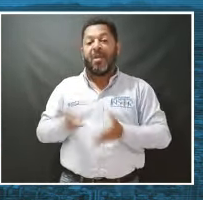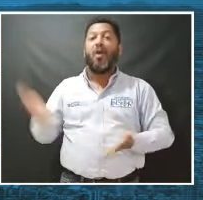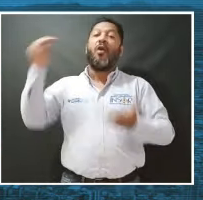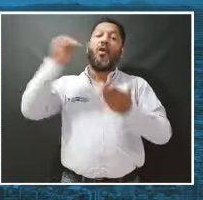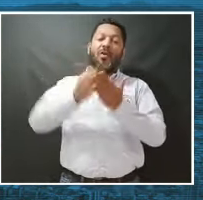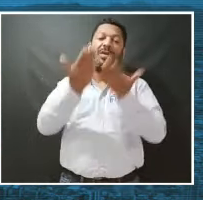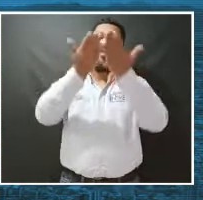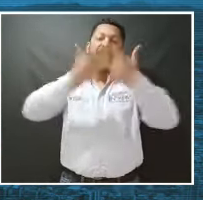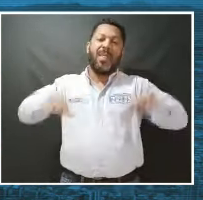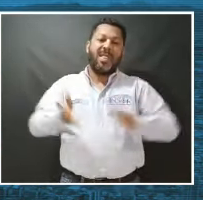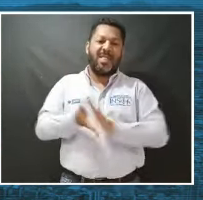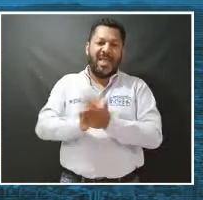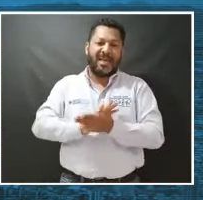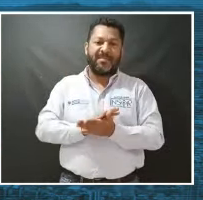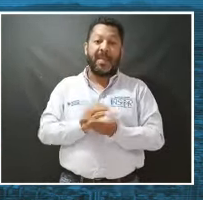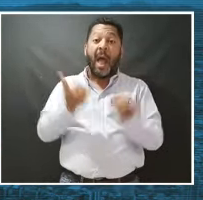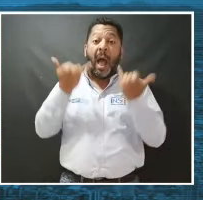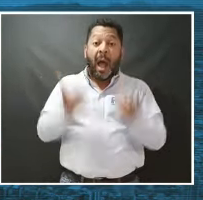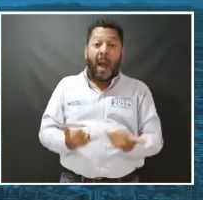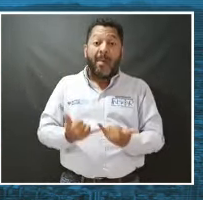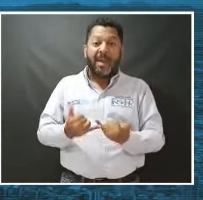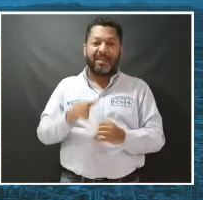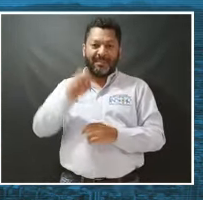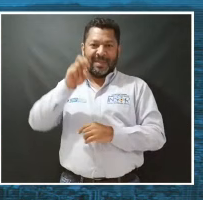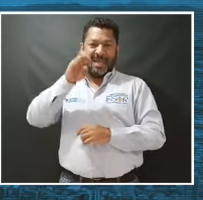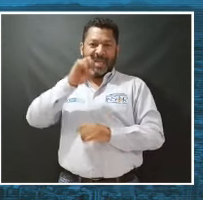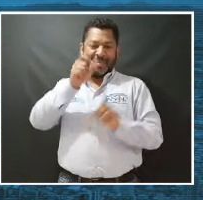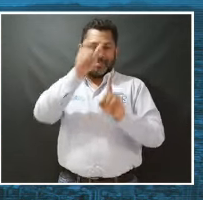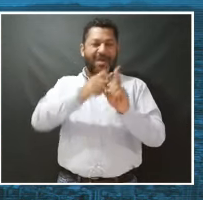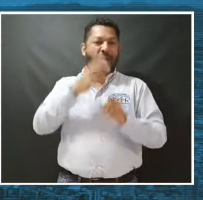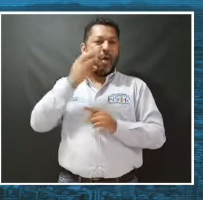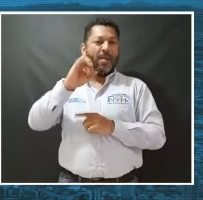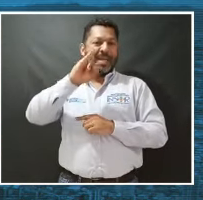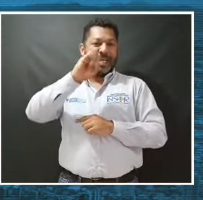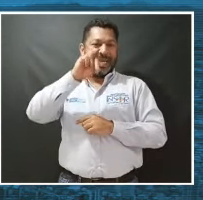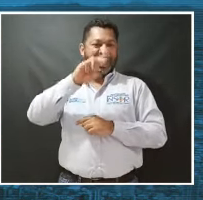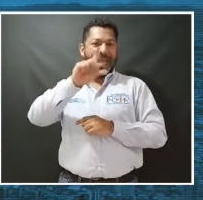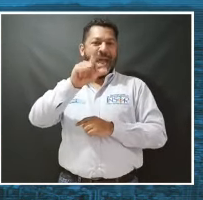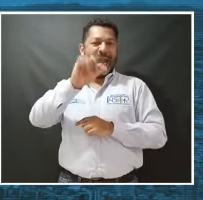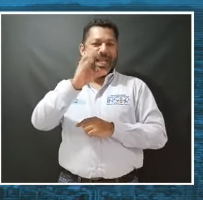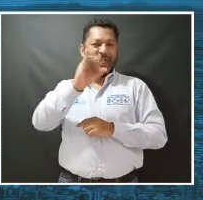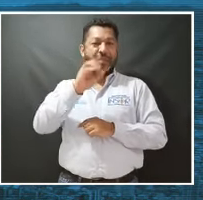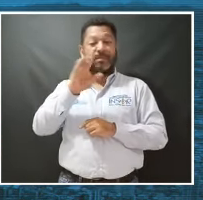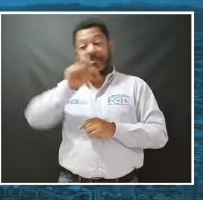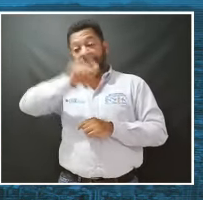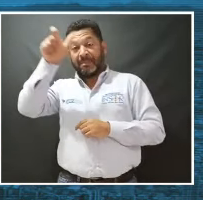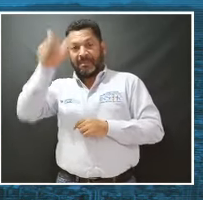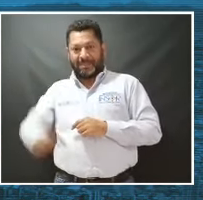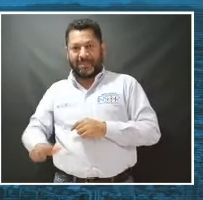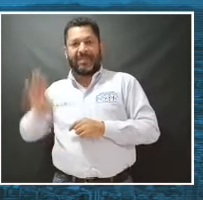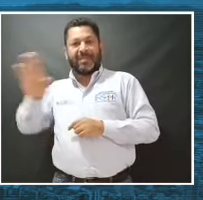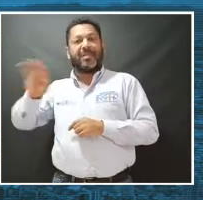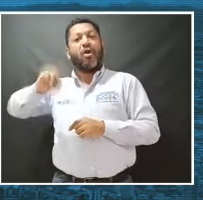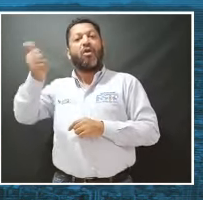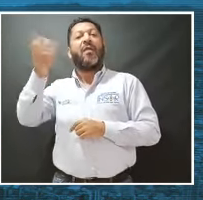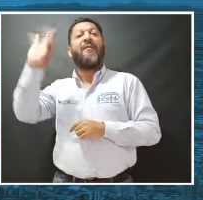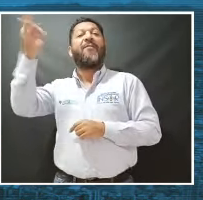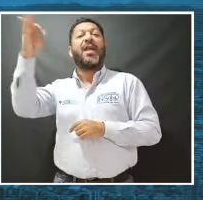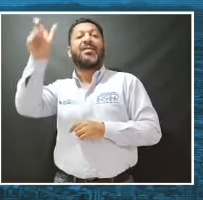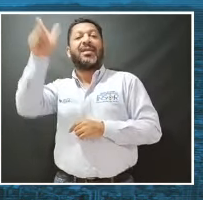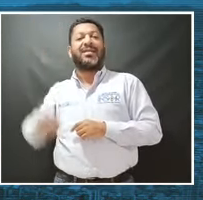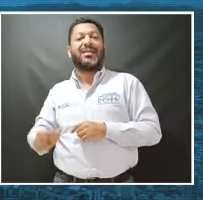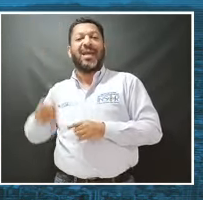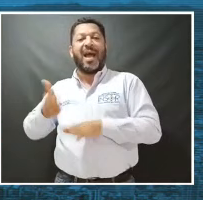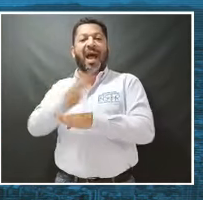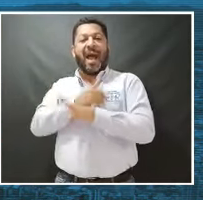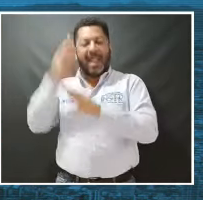nuevamente se pierde. Ahora entonces Indalesio Líbano encarga al arquitecto francés Gaston Lelarche, que